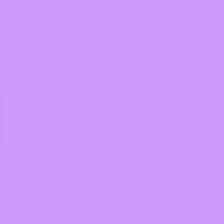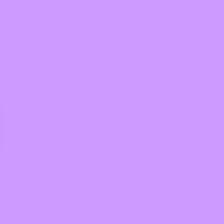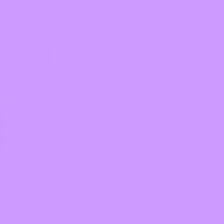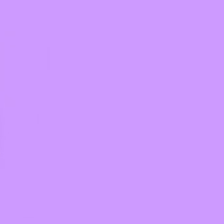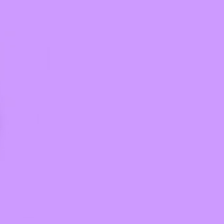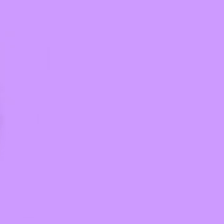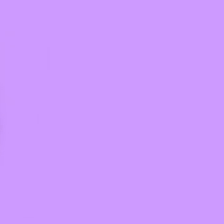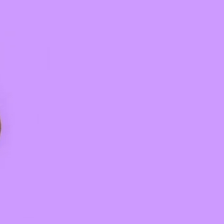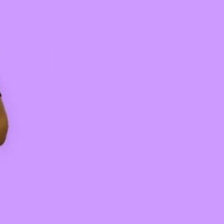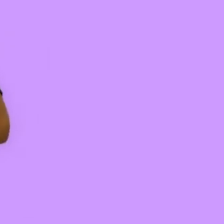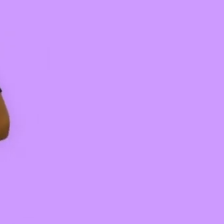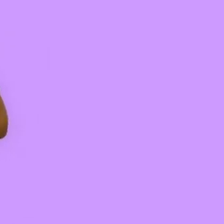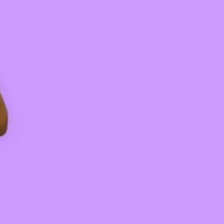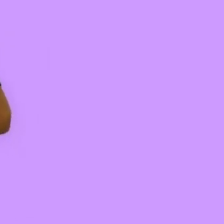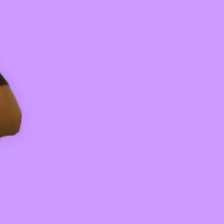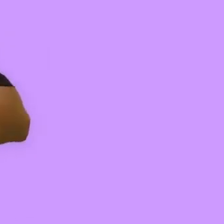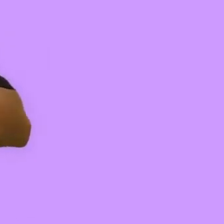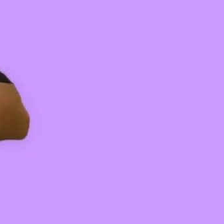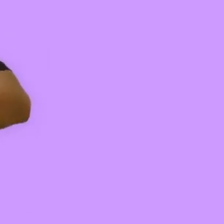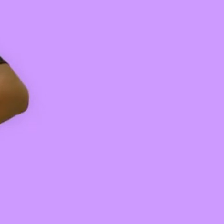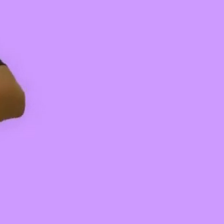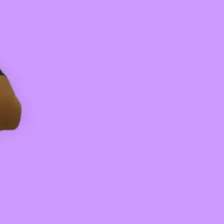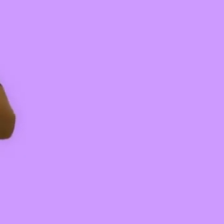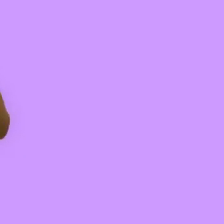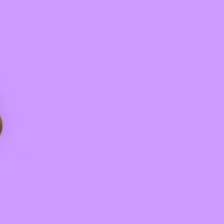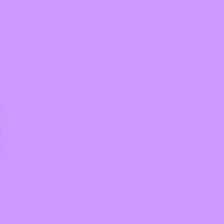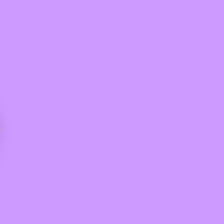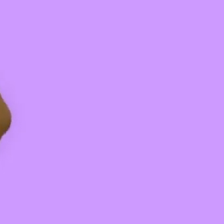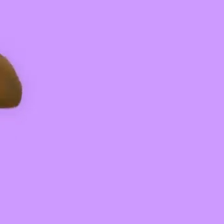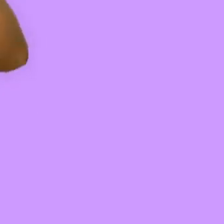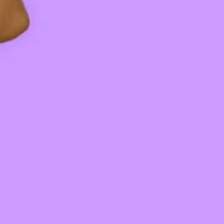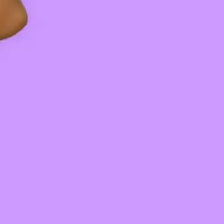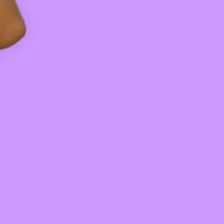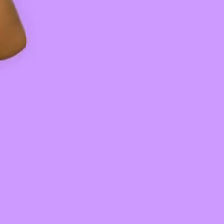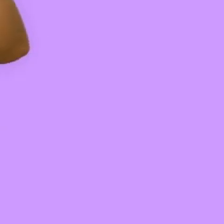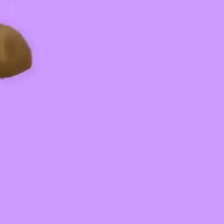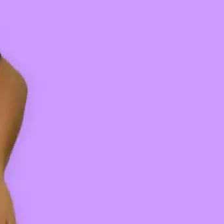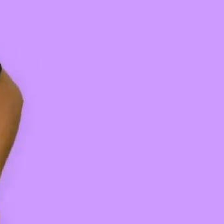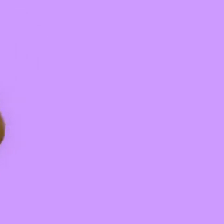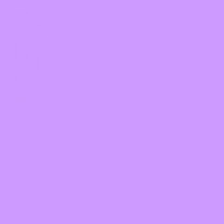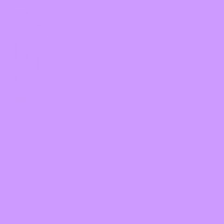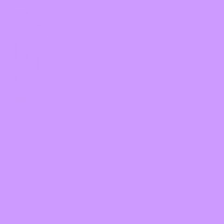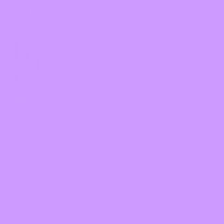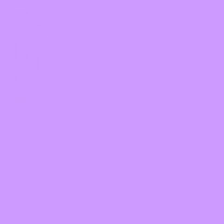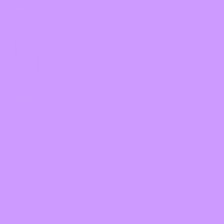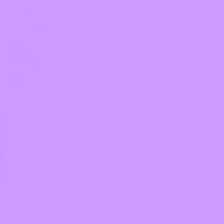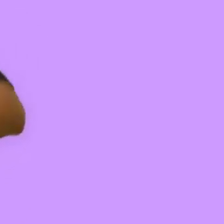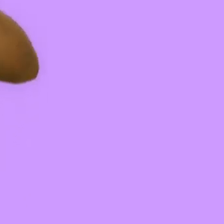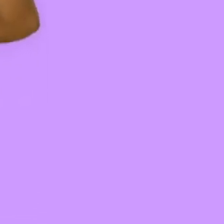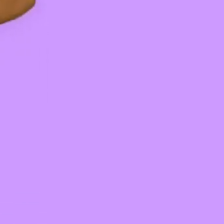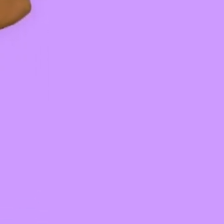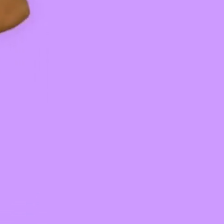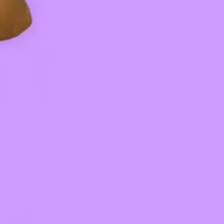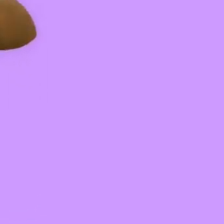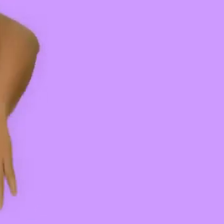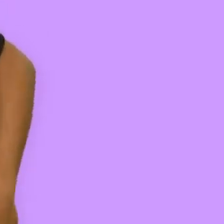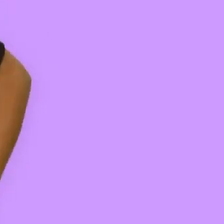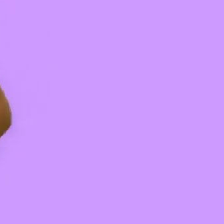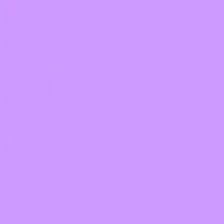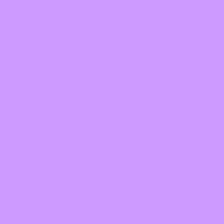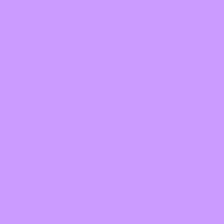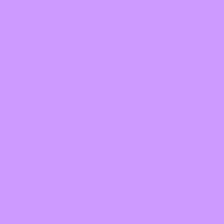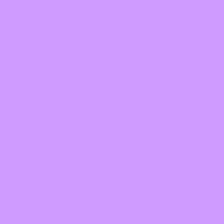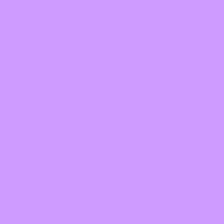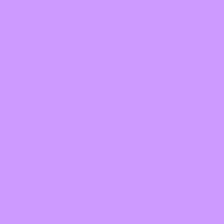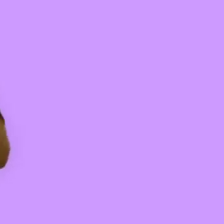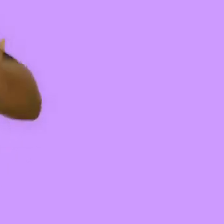Bailo y muevo mi cuerpo y mis brazos hacia arriba. Hacia abajo. Hacia un lado.